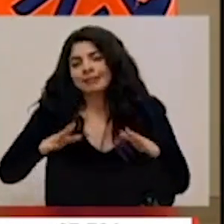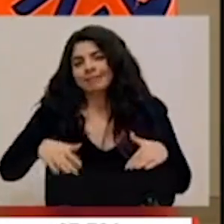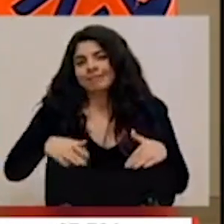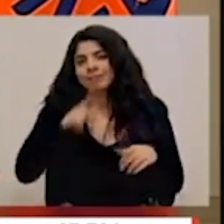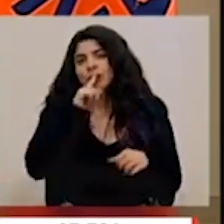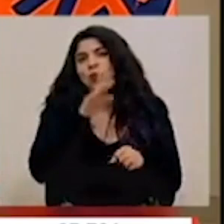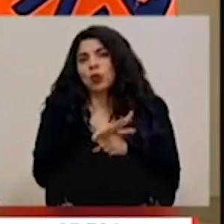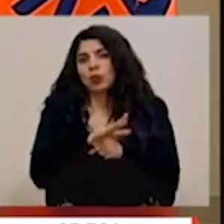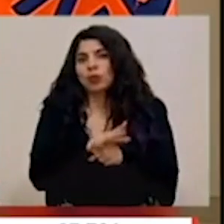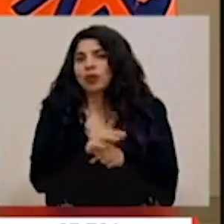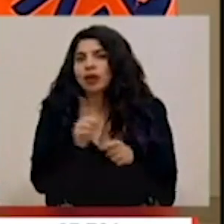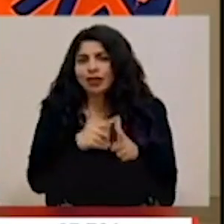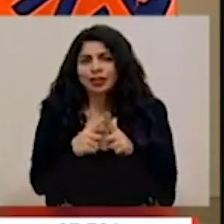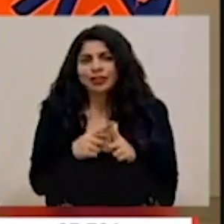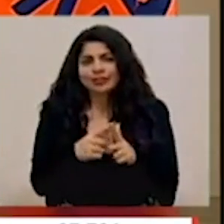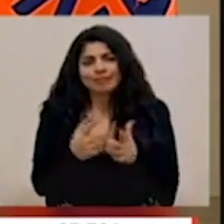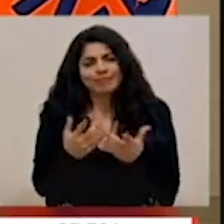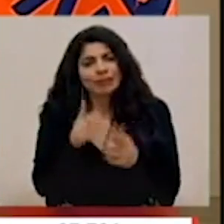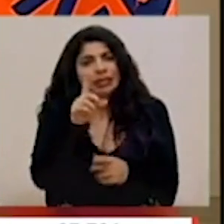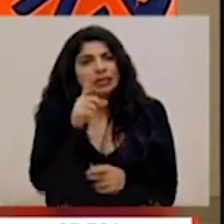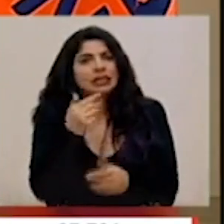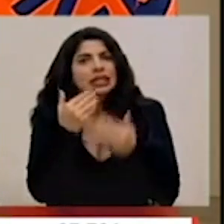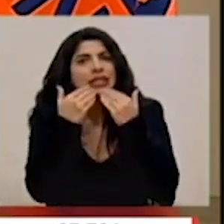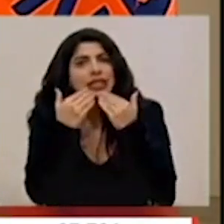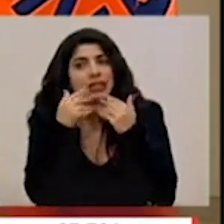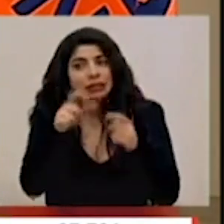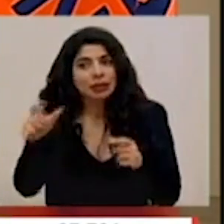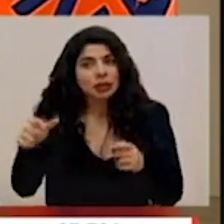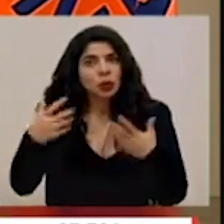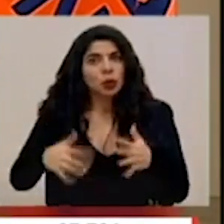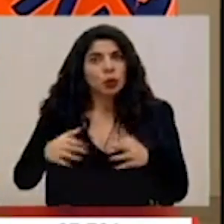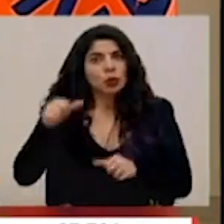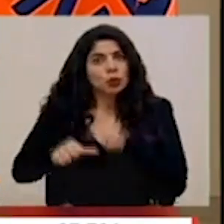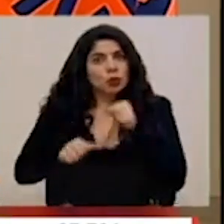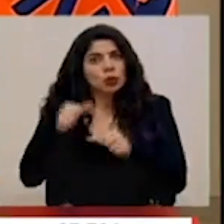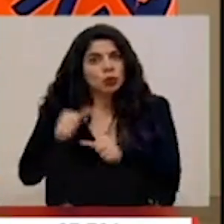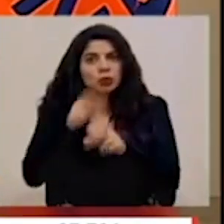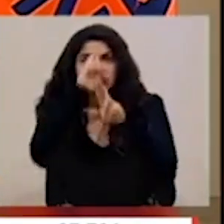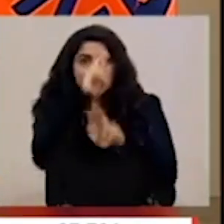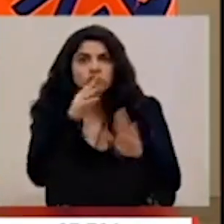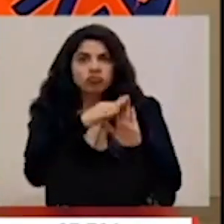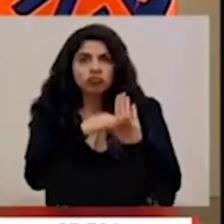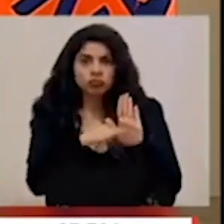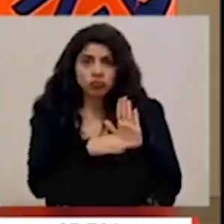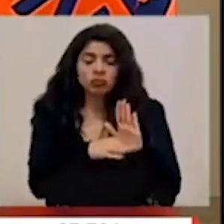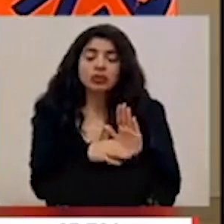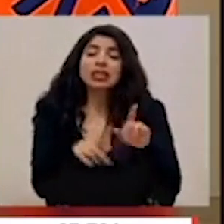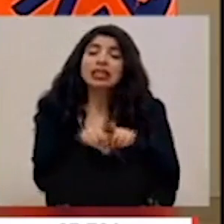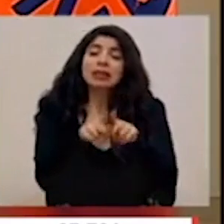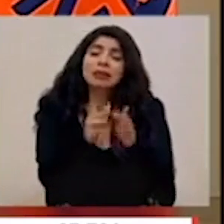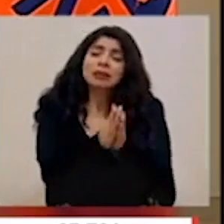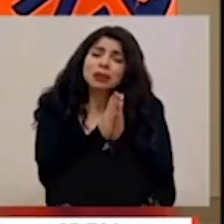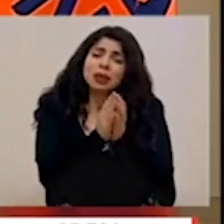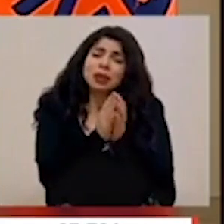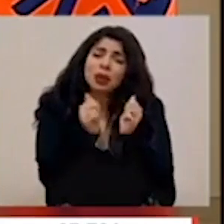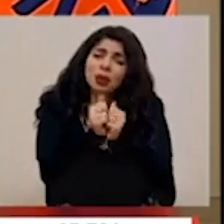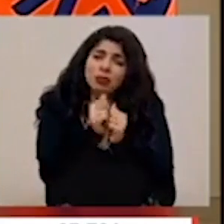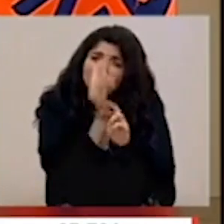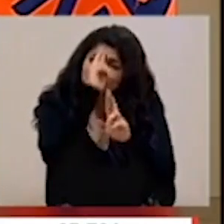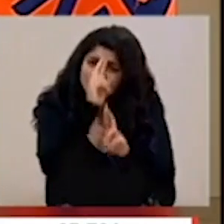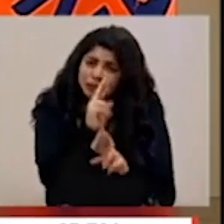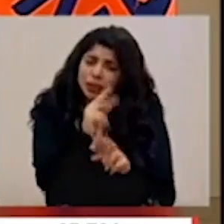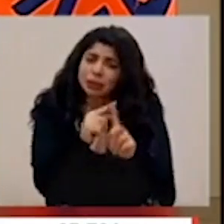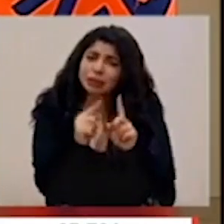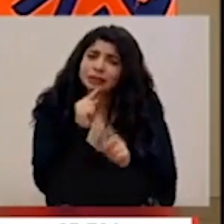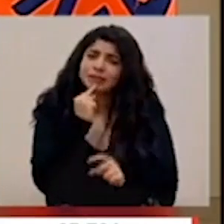un agradecimiento profundo a los que han hecho el máximo esfuerzo por cumplir, y pues una solicitud respetuosa y vehemente